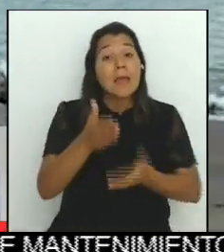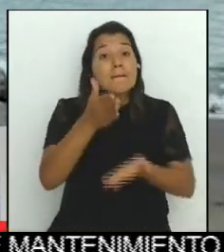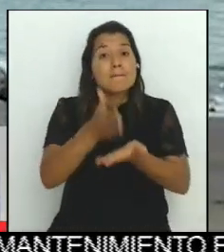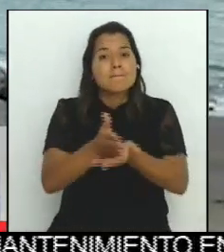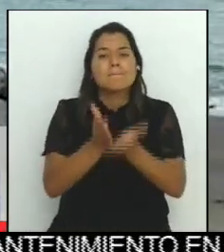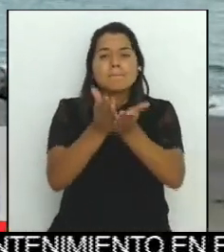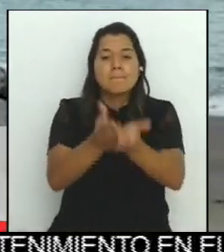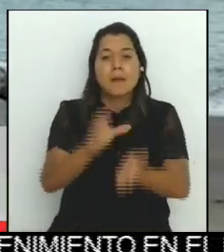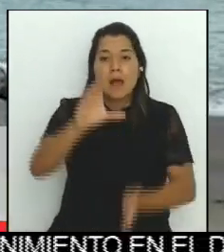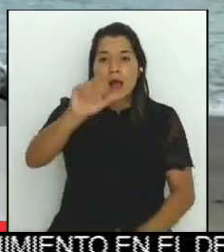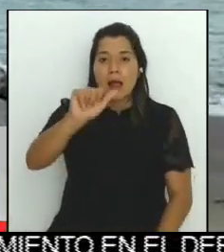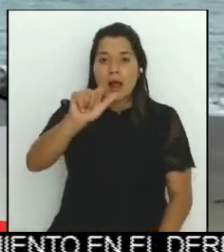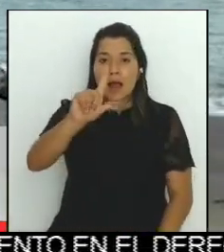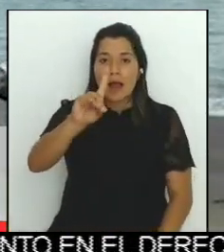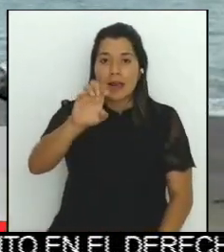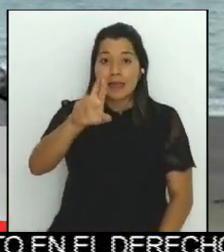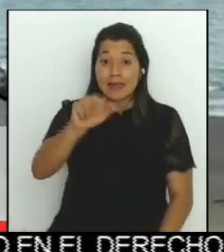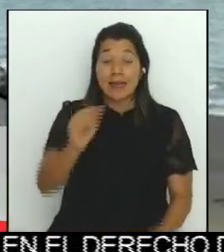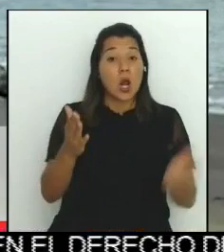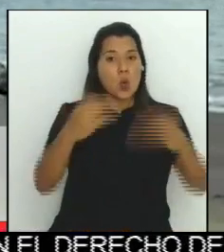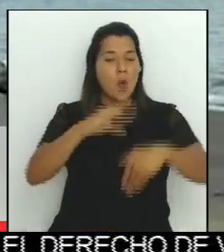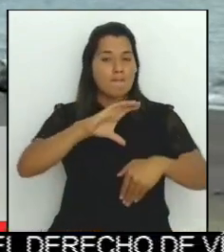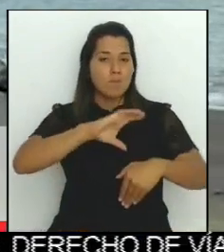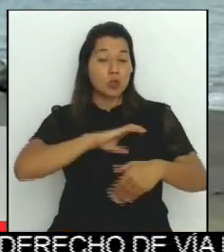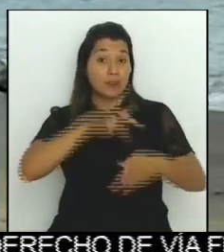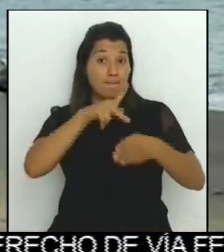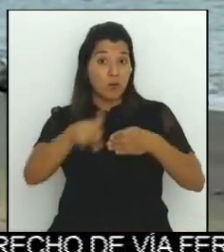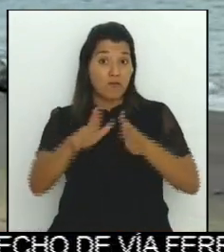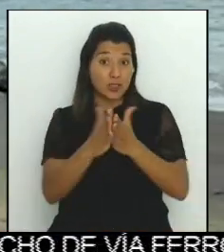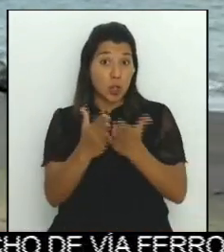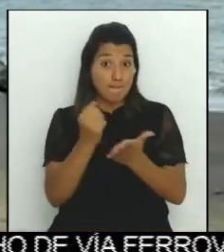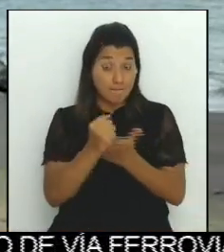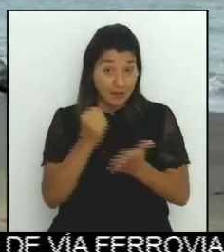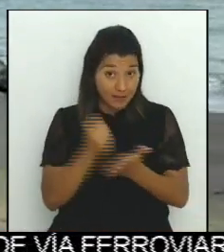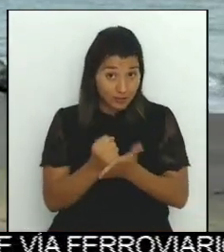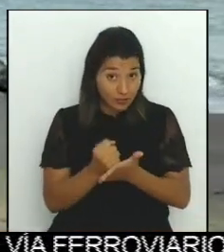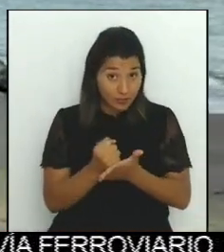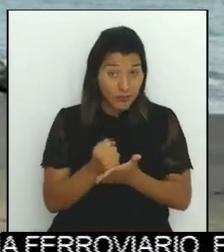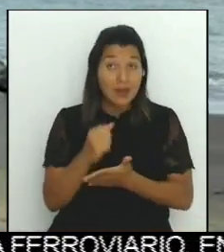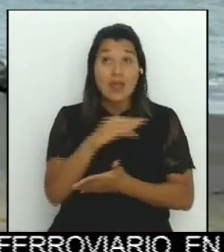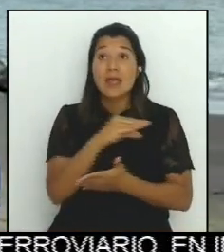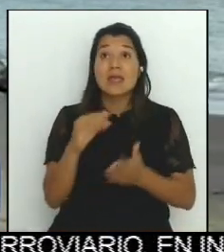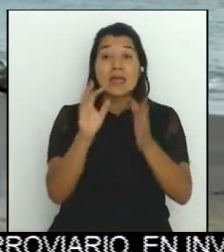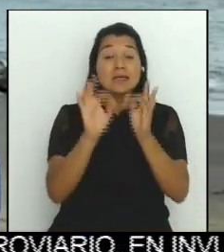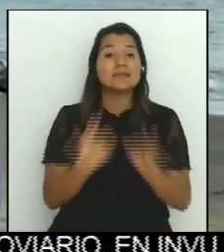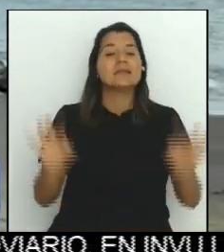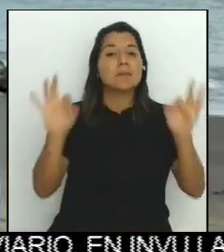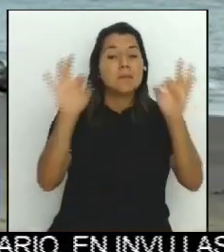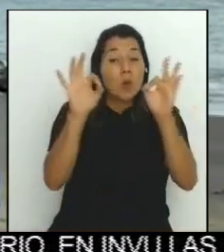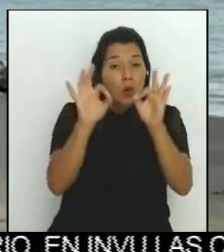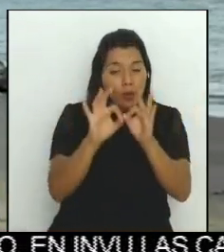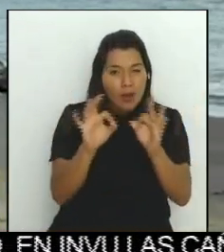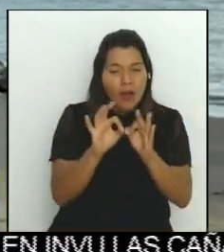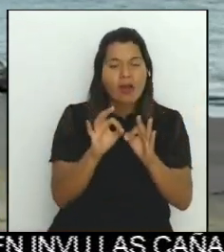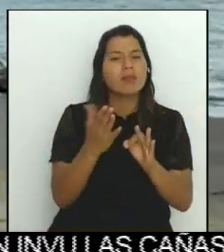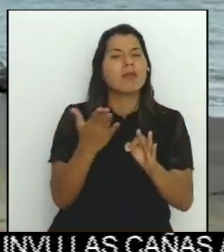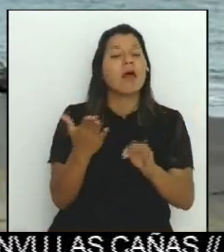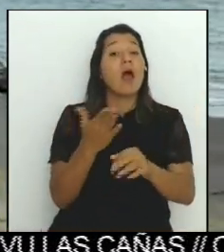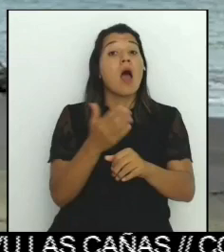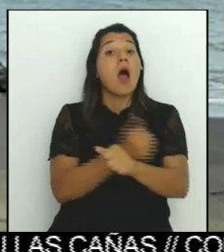Migración y es importante que las autoridades que están